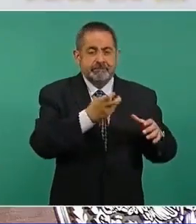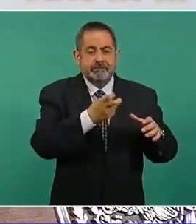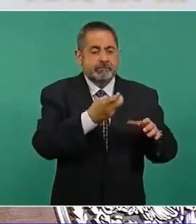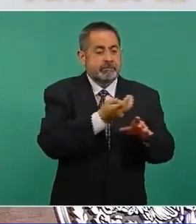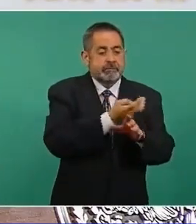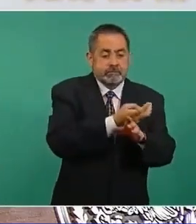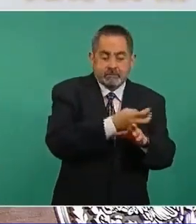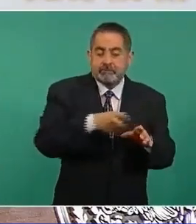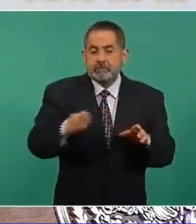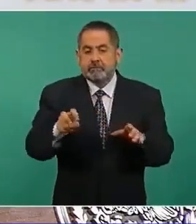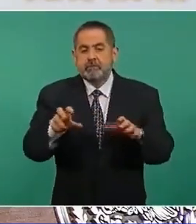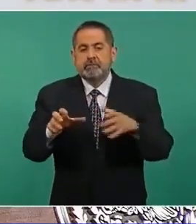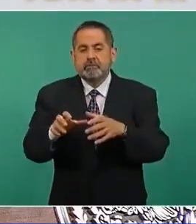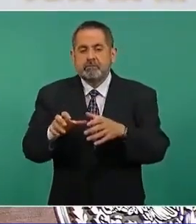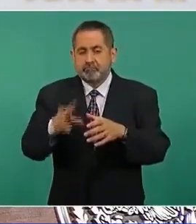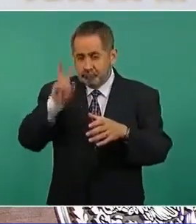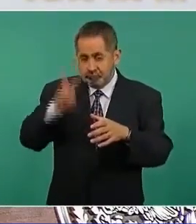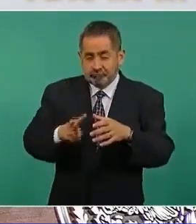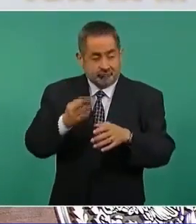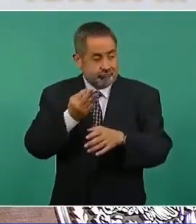traicionó.